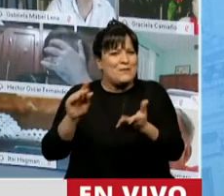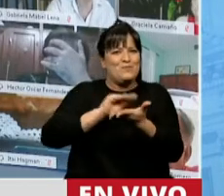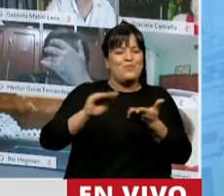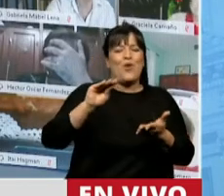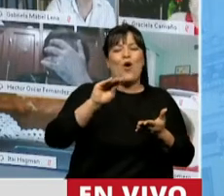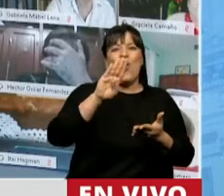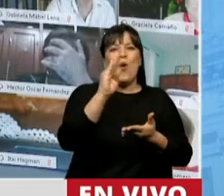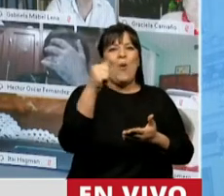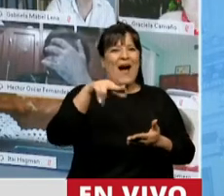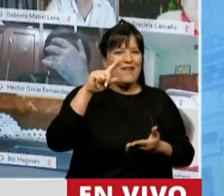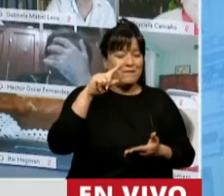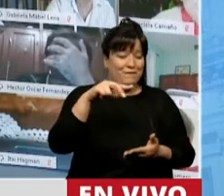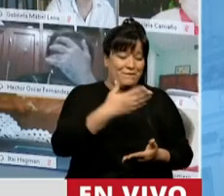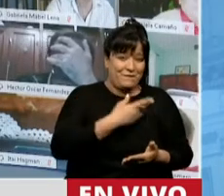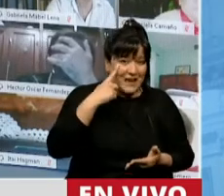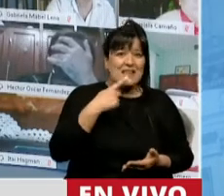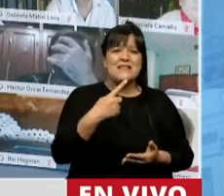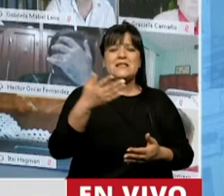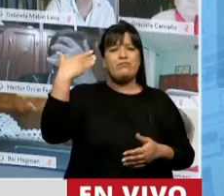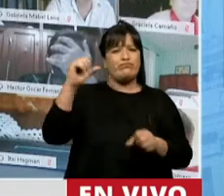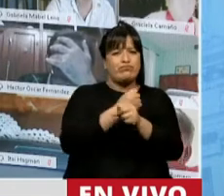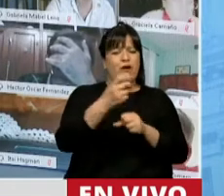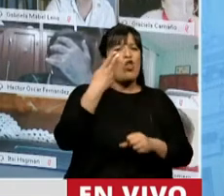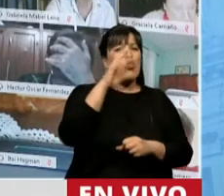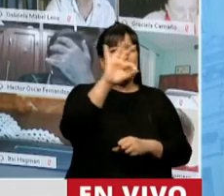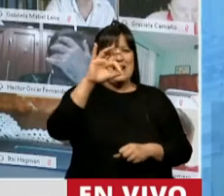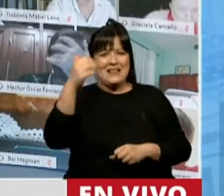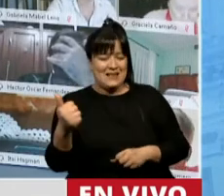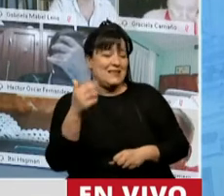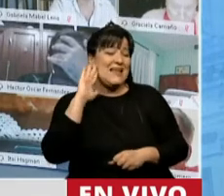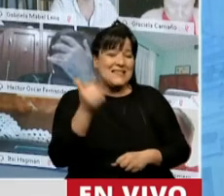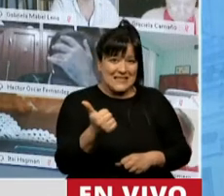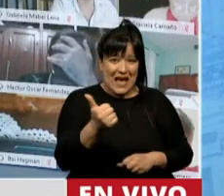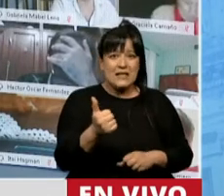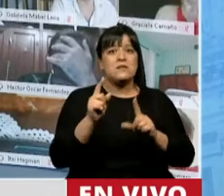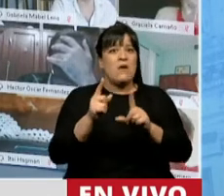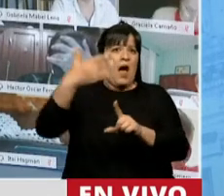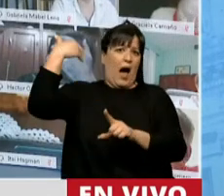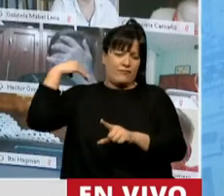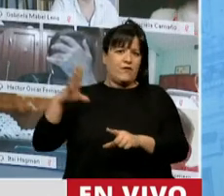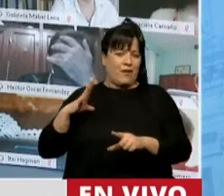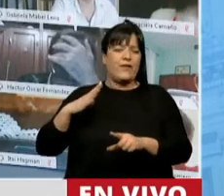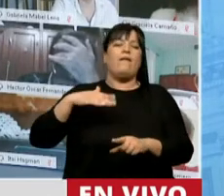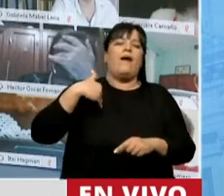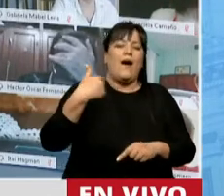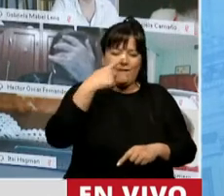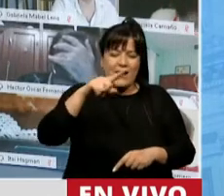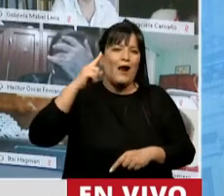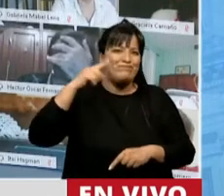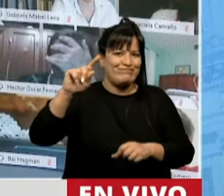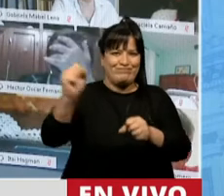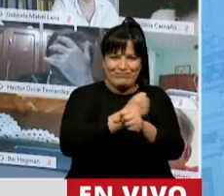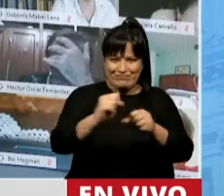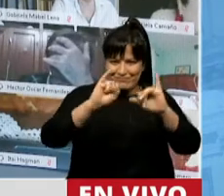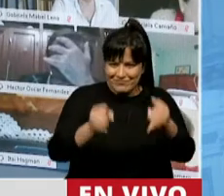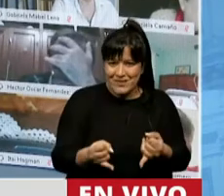Banfi, aprobada en el año 2016, saltando una vieja deuda de la legislación argentina. Y creo que también, y sobre